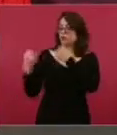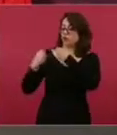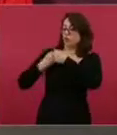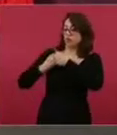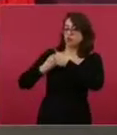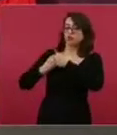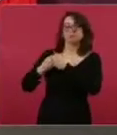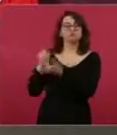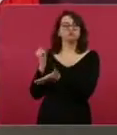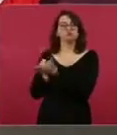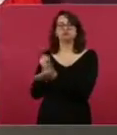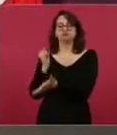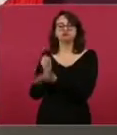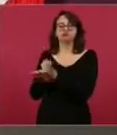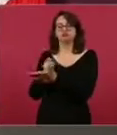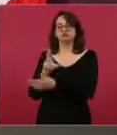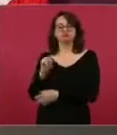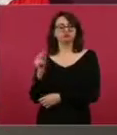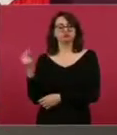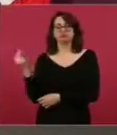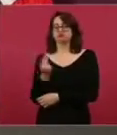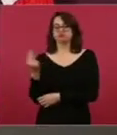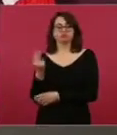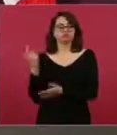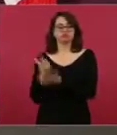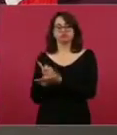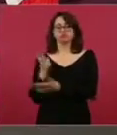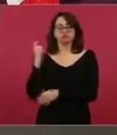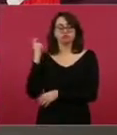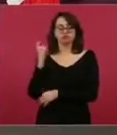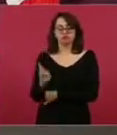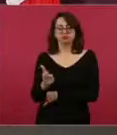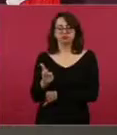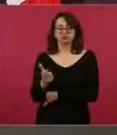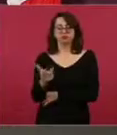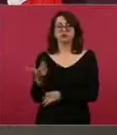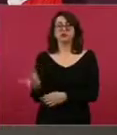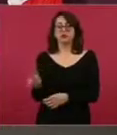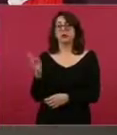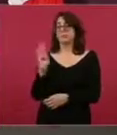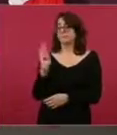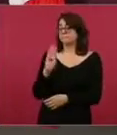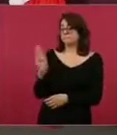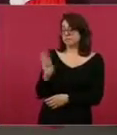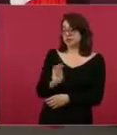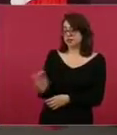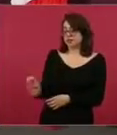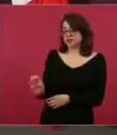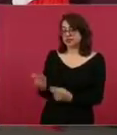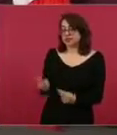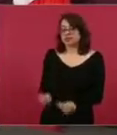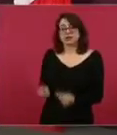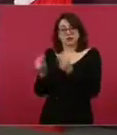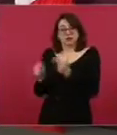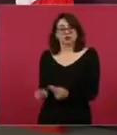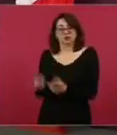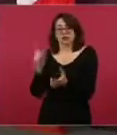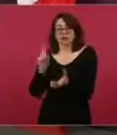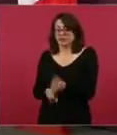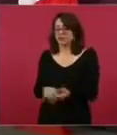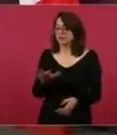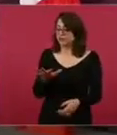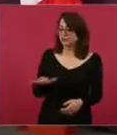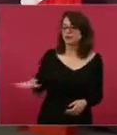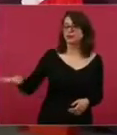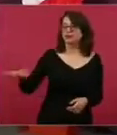Reconocemos que mucho del comercio de Belice se hace en Chetumal.